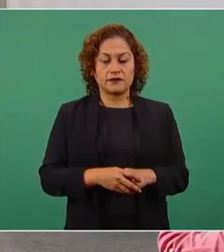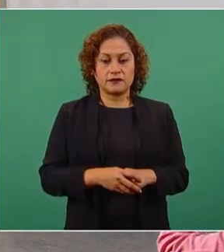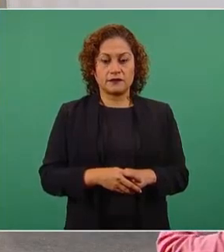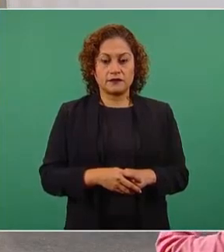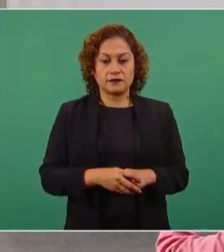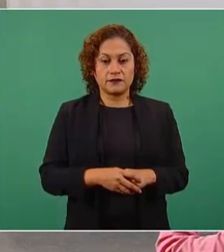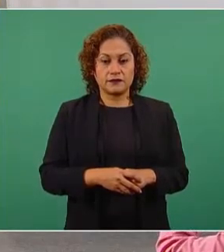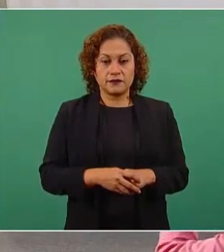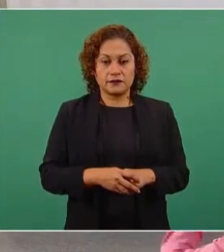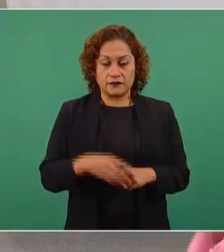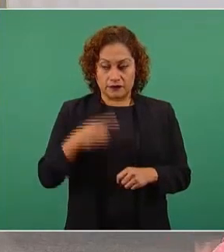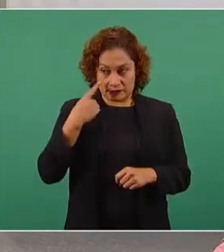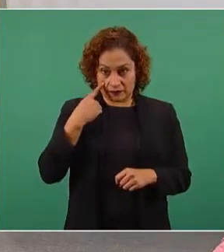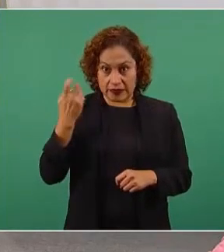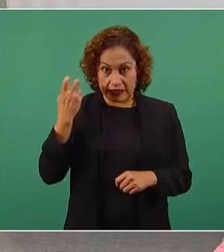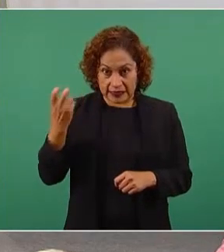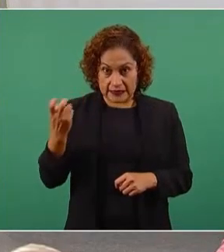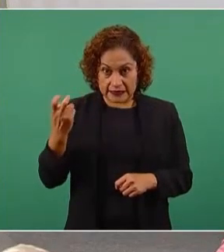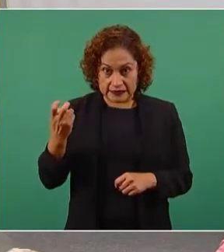Esto es lo que vi.